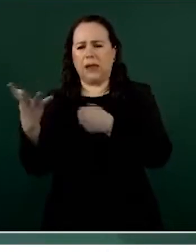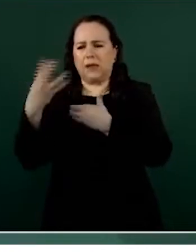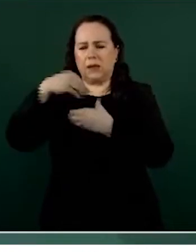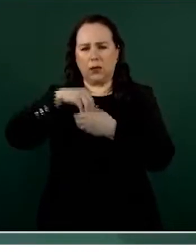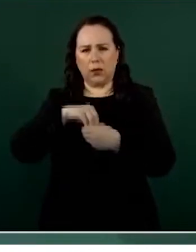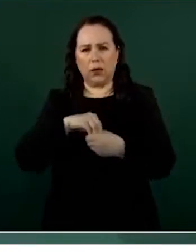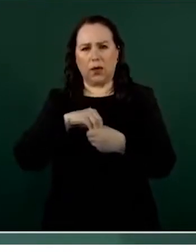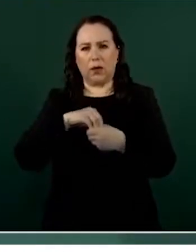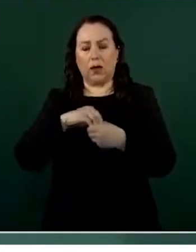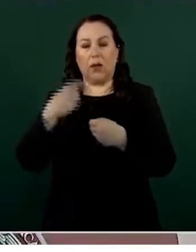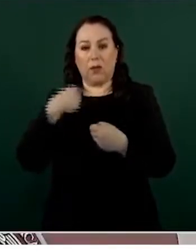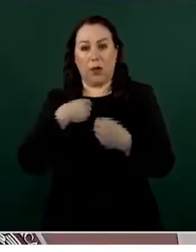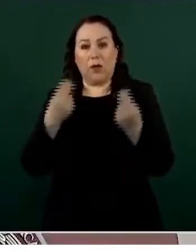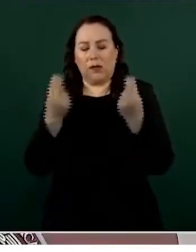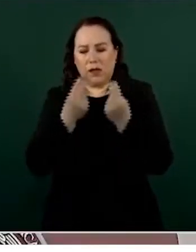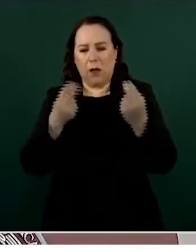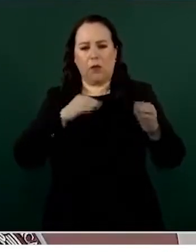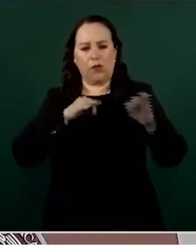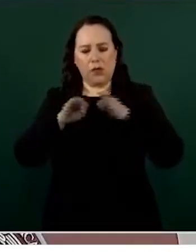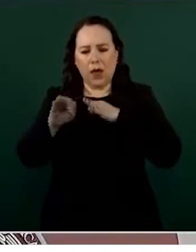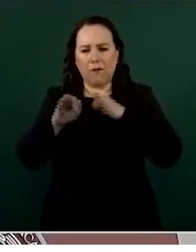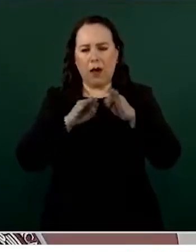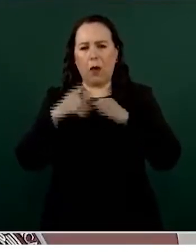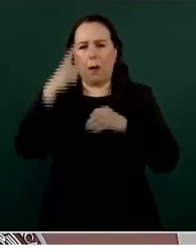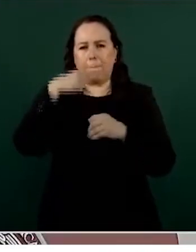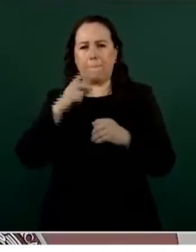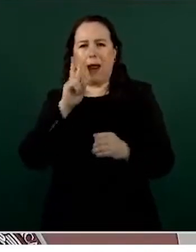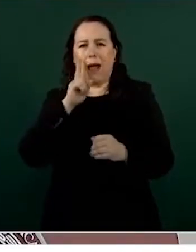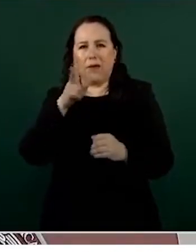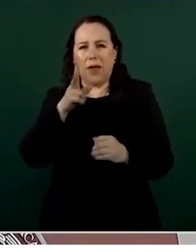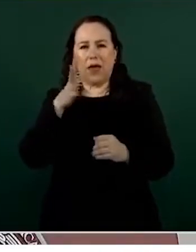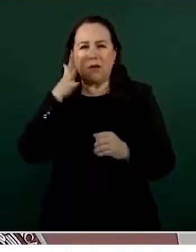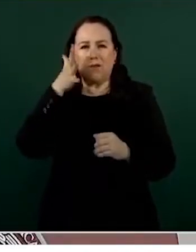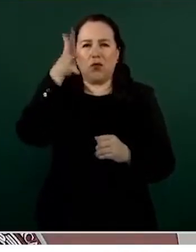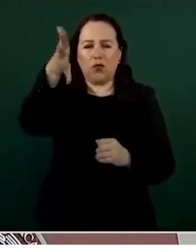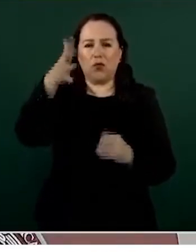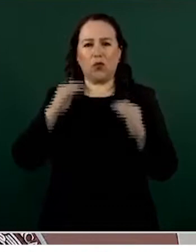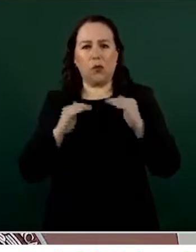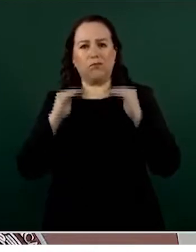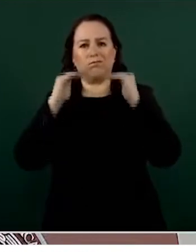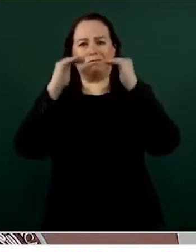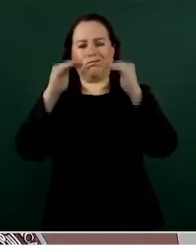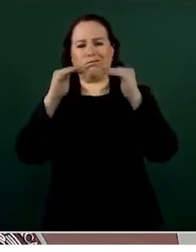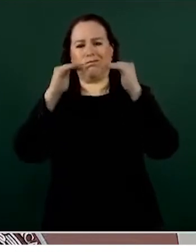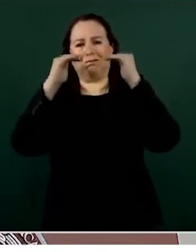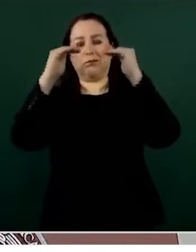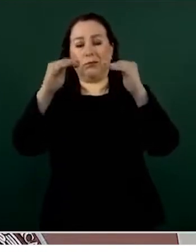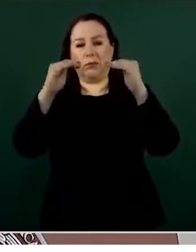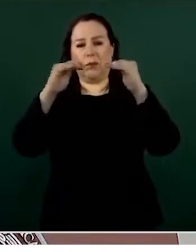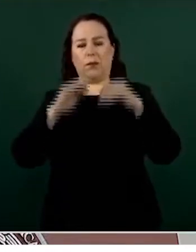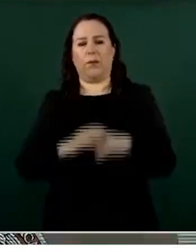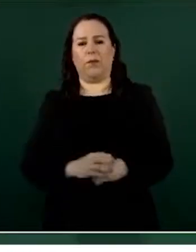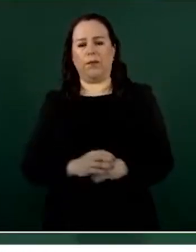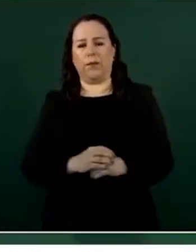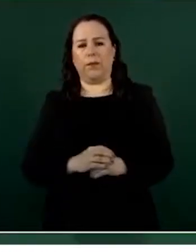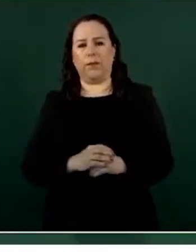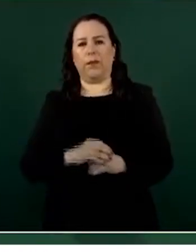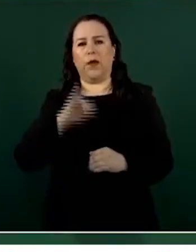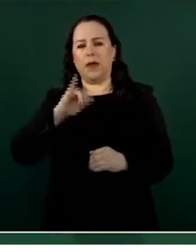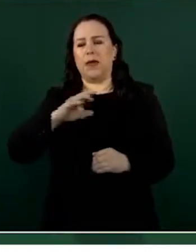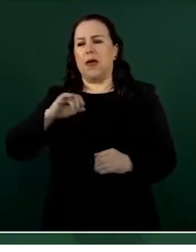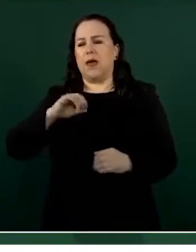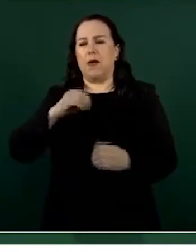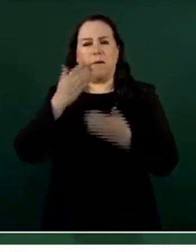para elevar la altura de miras, para ver más allá de nuestra parcela o nuestro interés